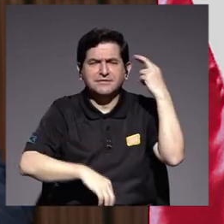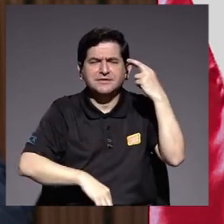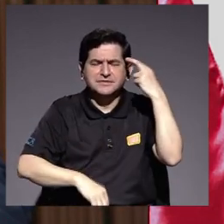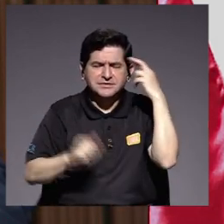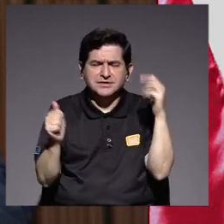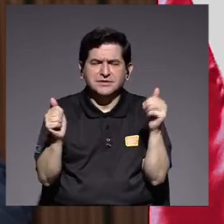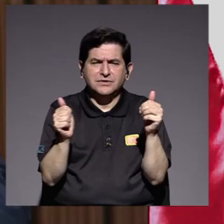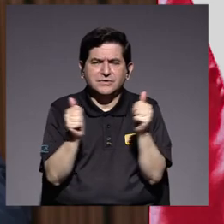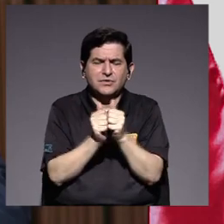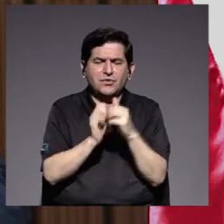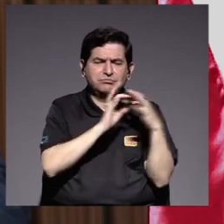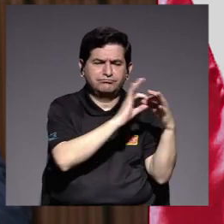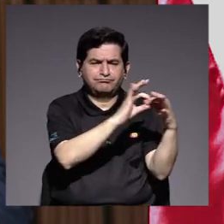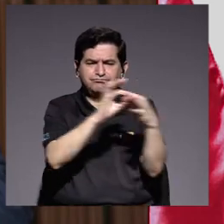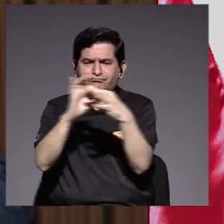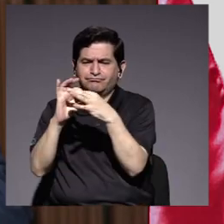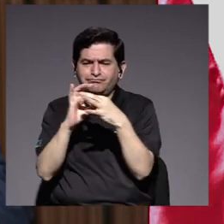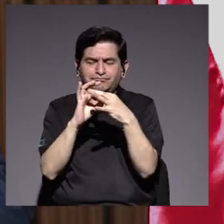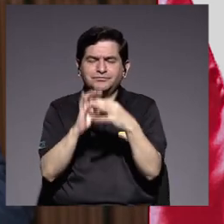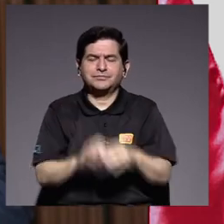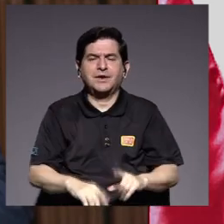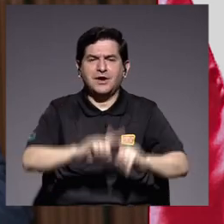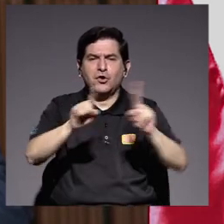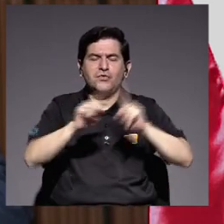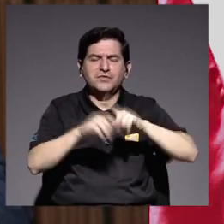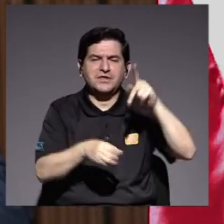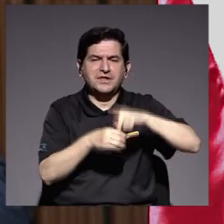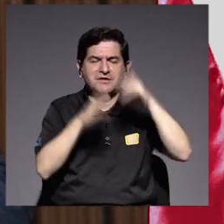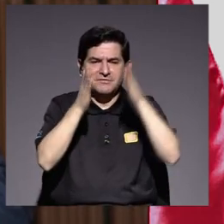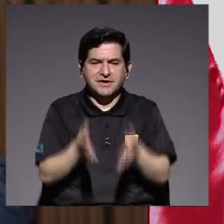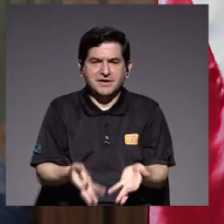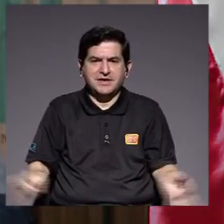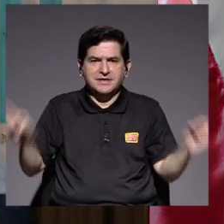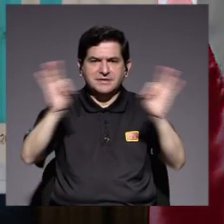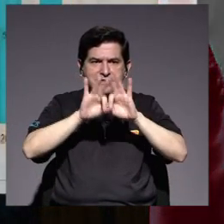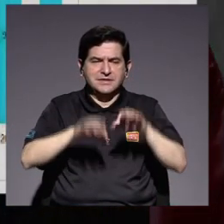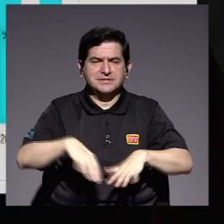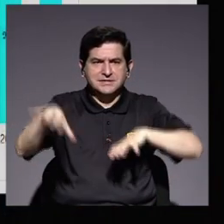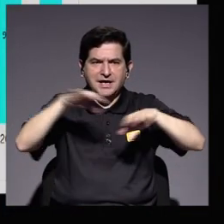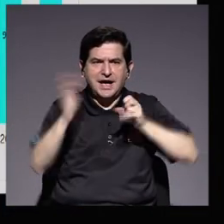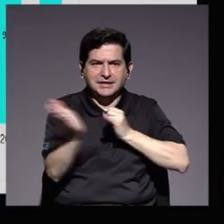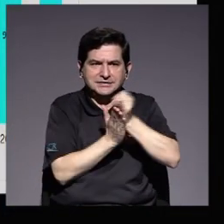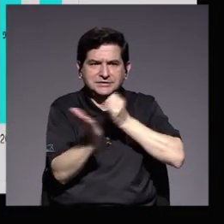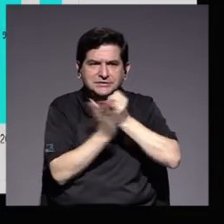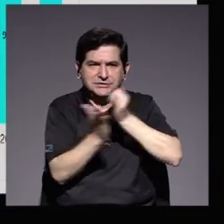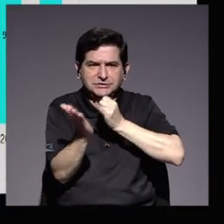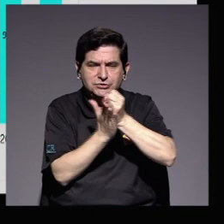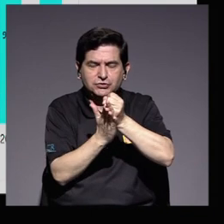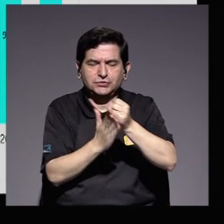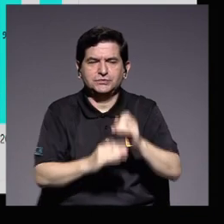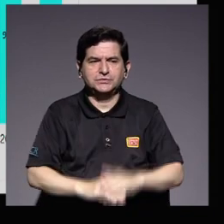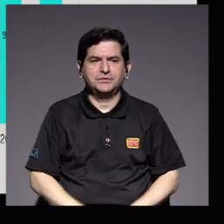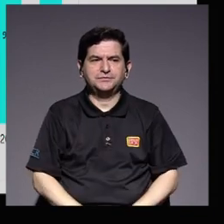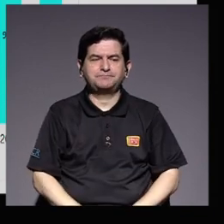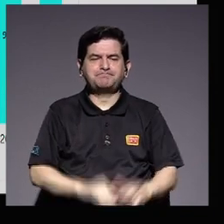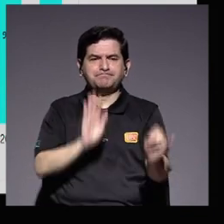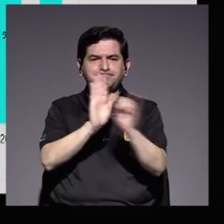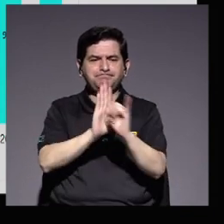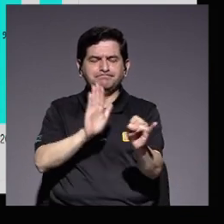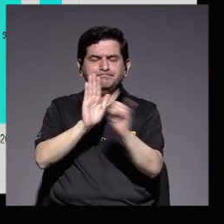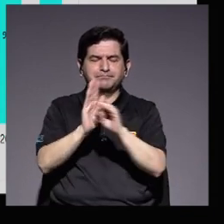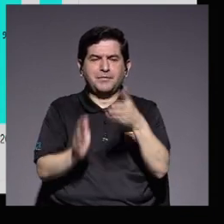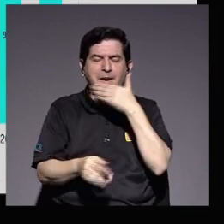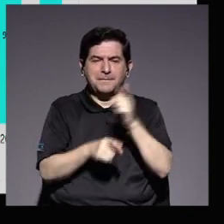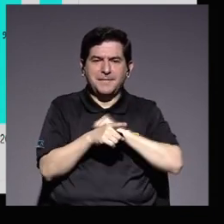conjunta y colaborativa con diversos actores claves de la gestión de la investigación se identificaron las